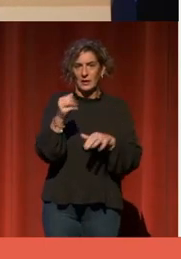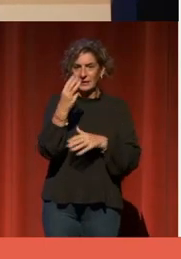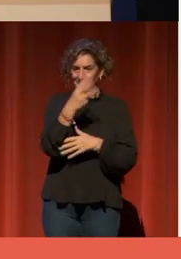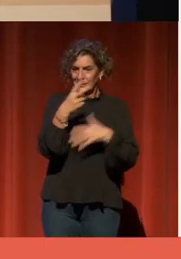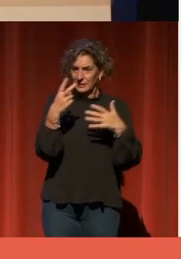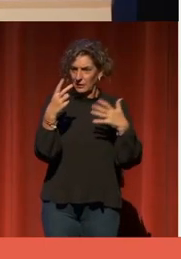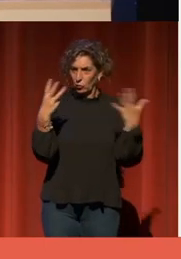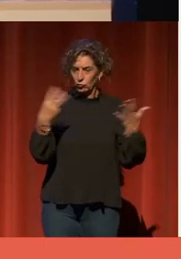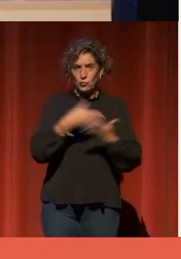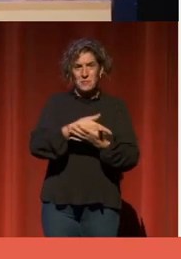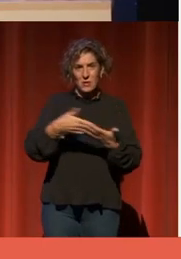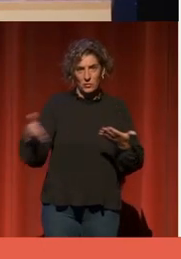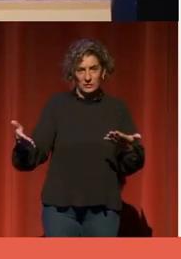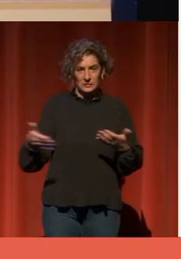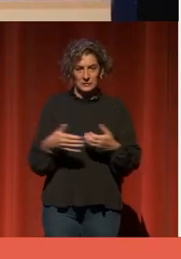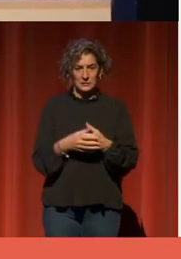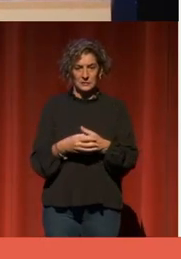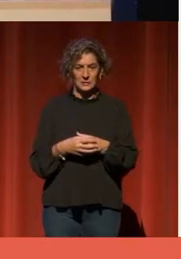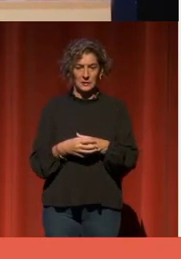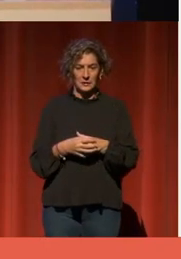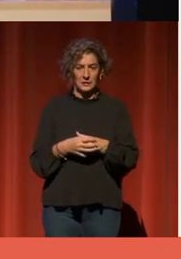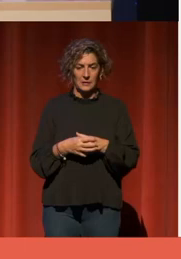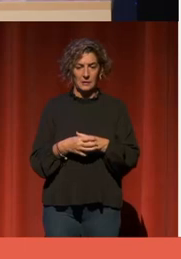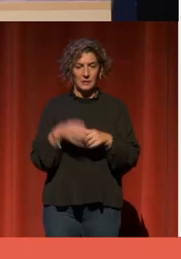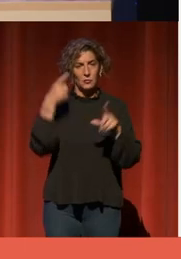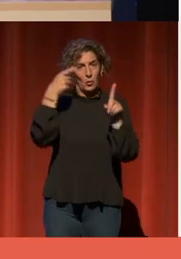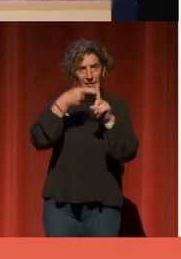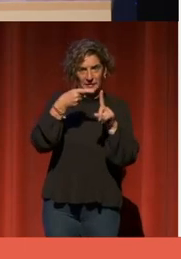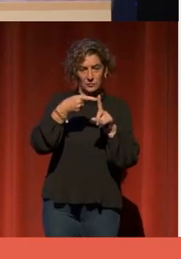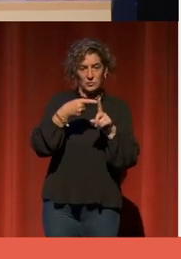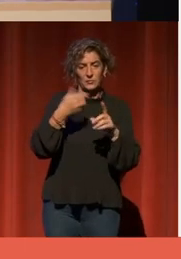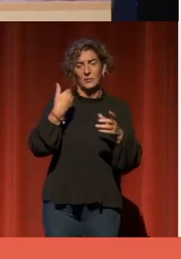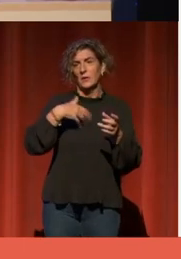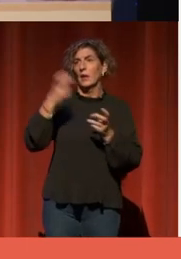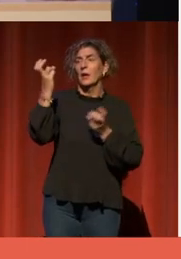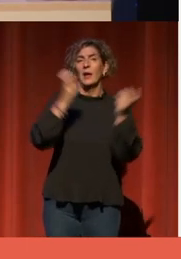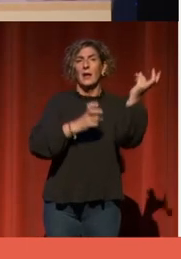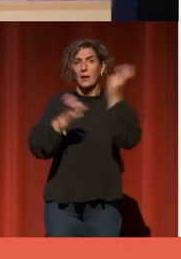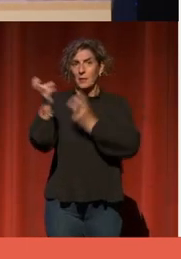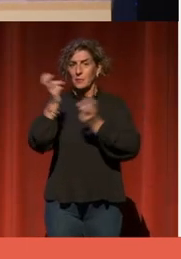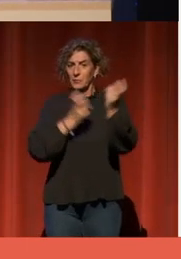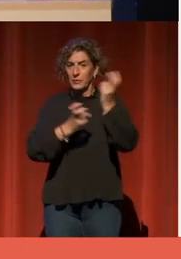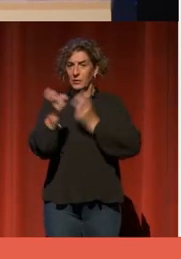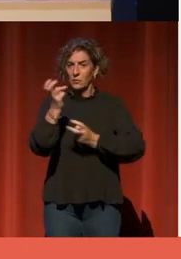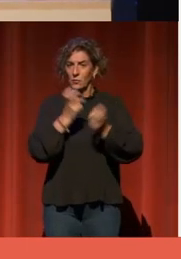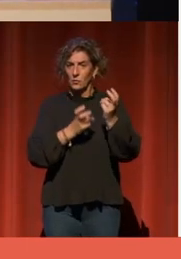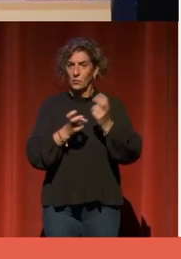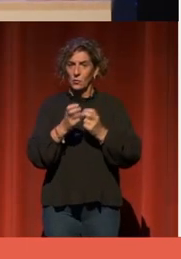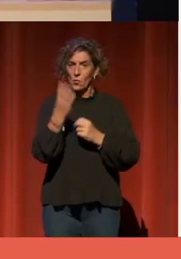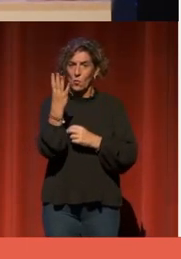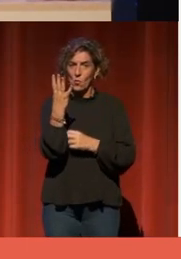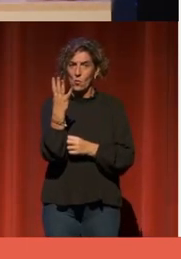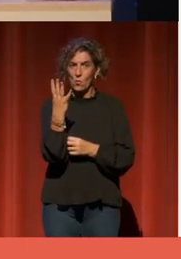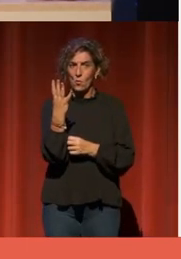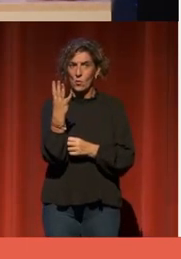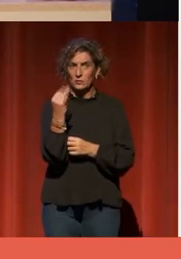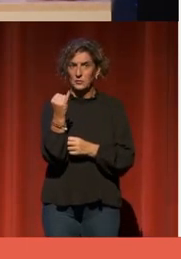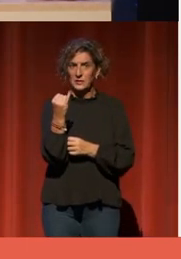que nos han llegado de 4.000